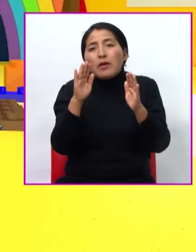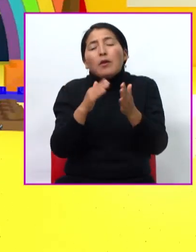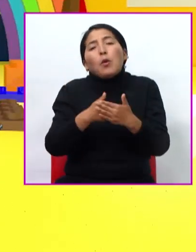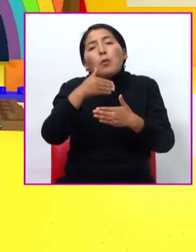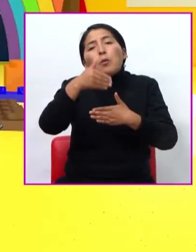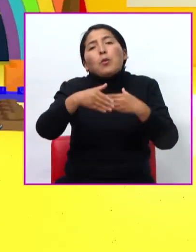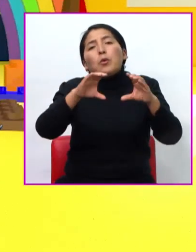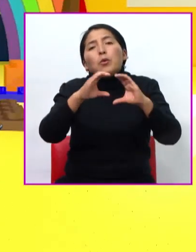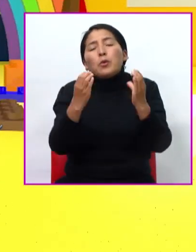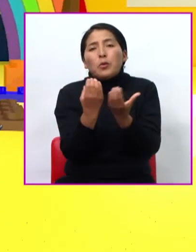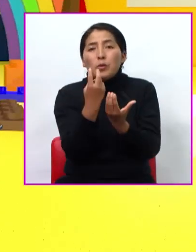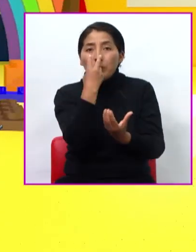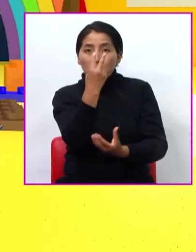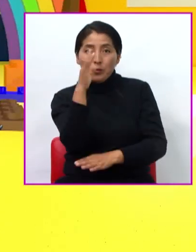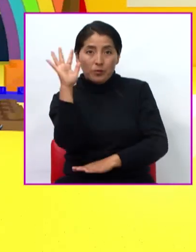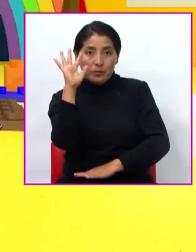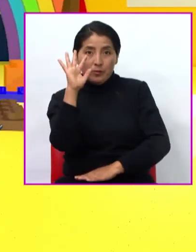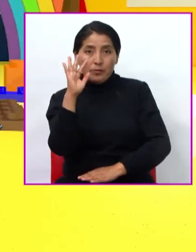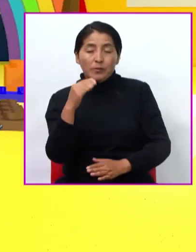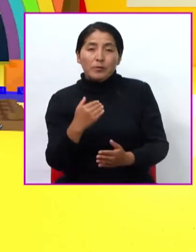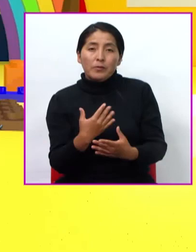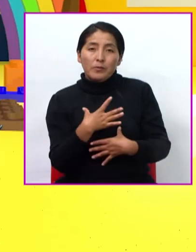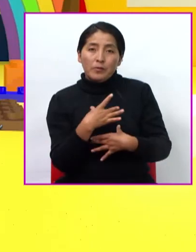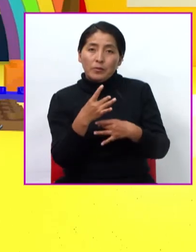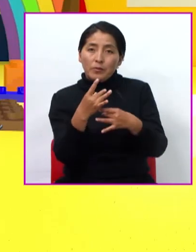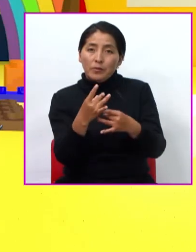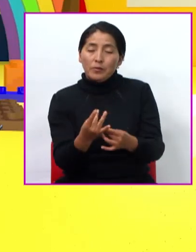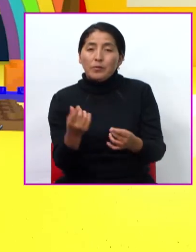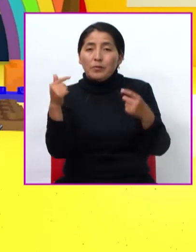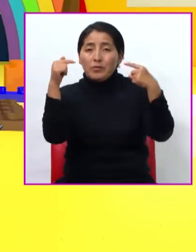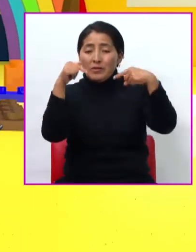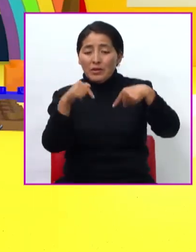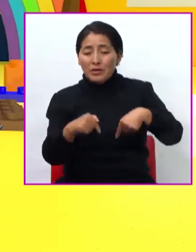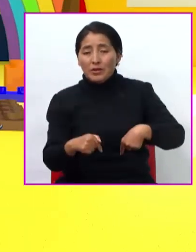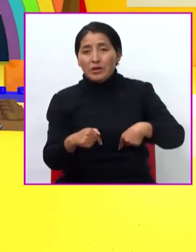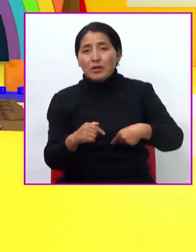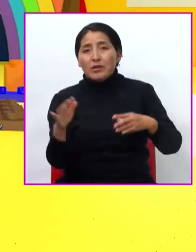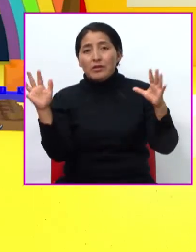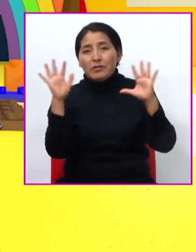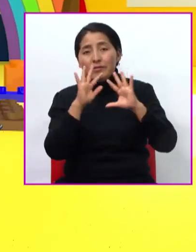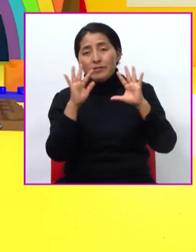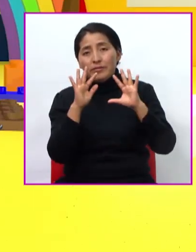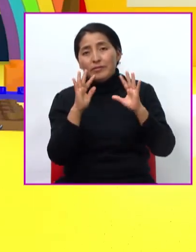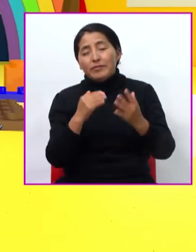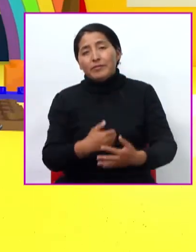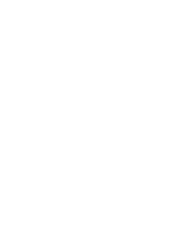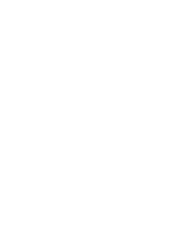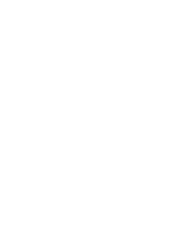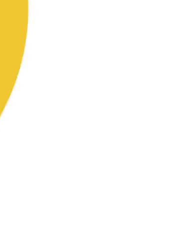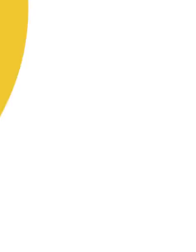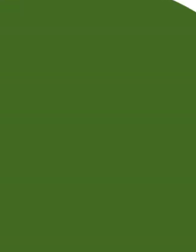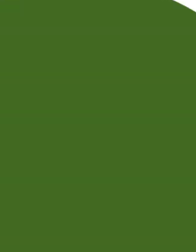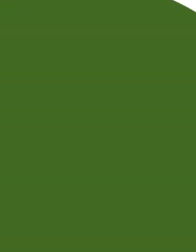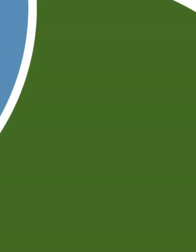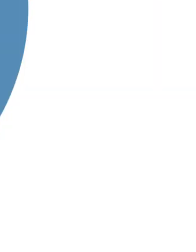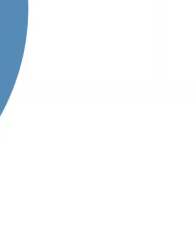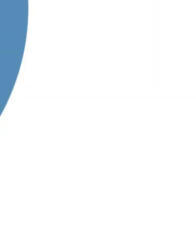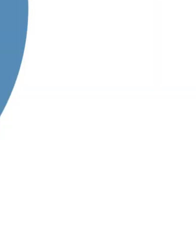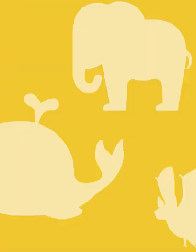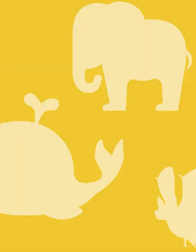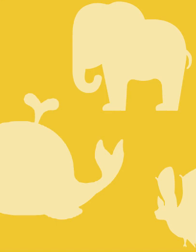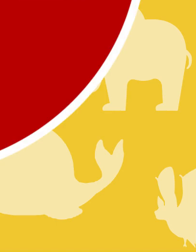vemos la próxima clase. Un gusto haber estado con ustedes. ¡Hasta la vista! ¡Hasta la